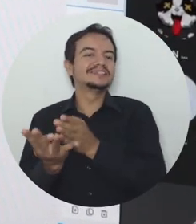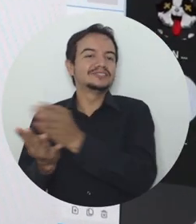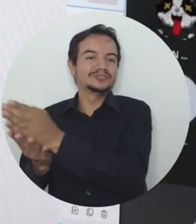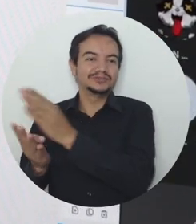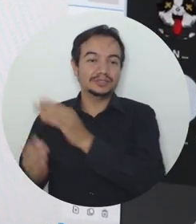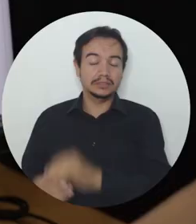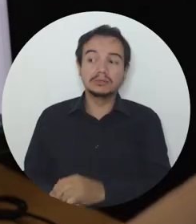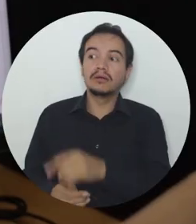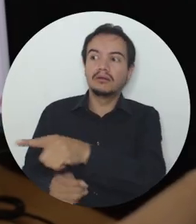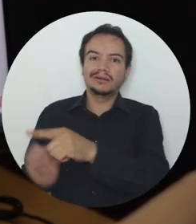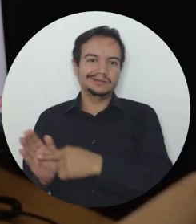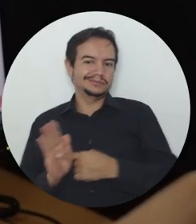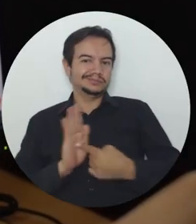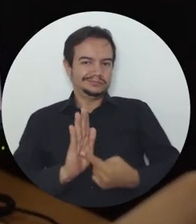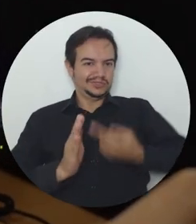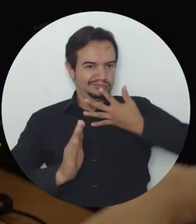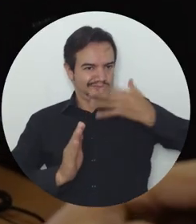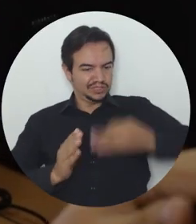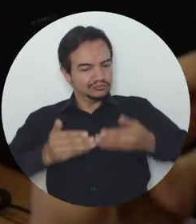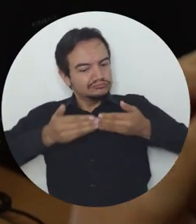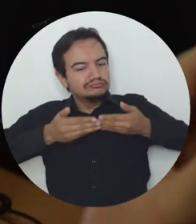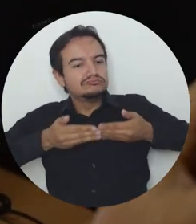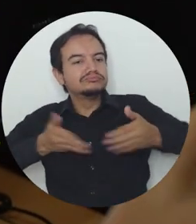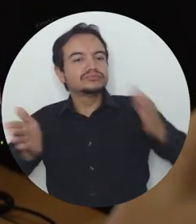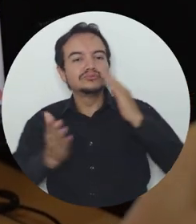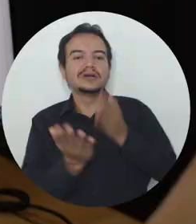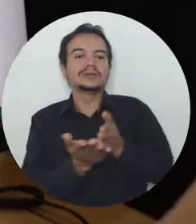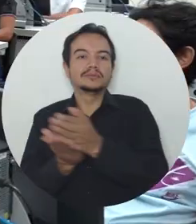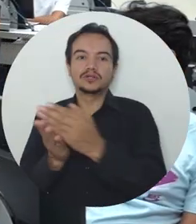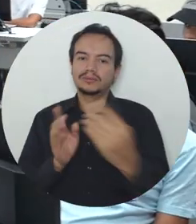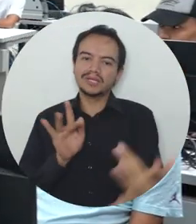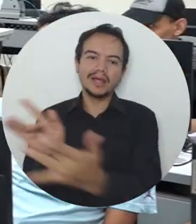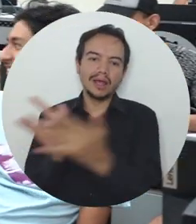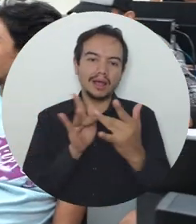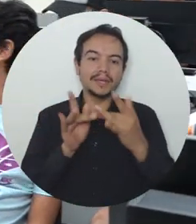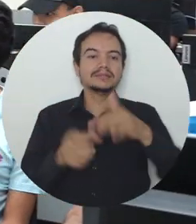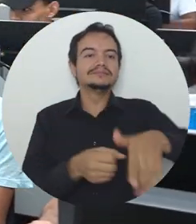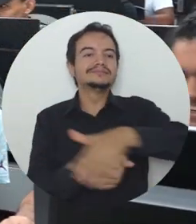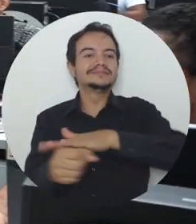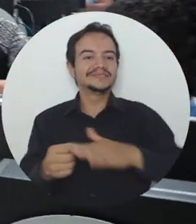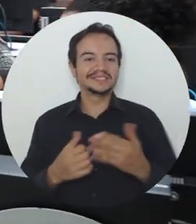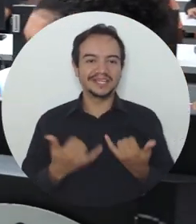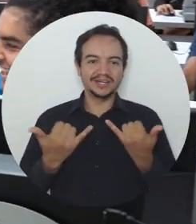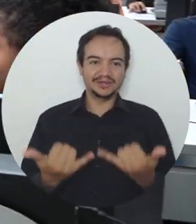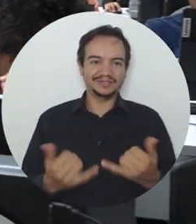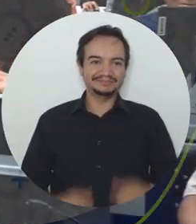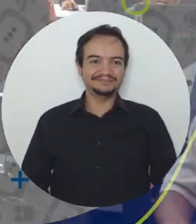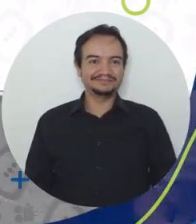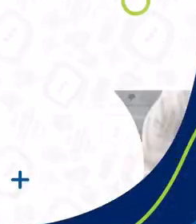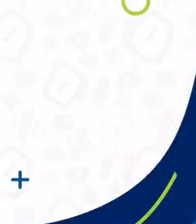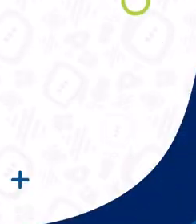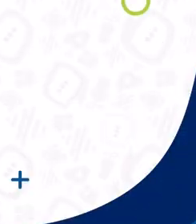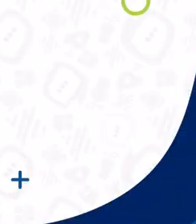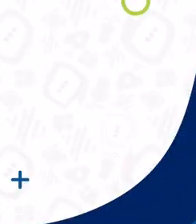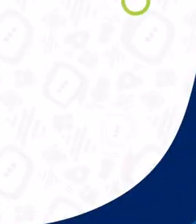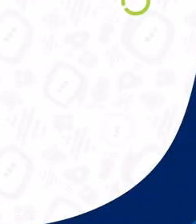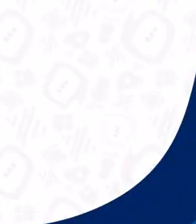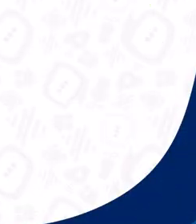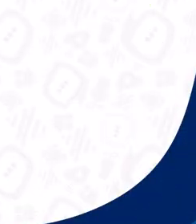alta calidad a la Alma Mater, que continúa evidenciando su misión de ofertar programas idóneos para los contextos actuales.